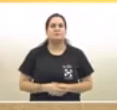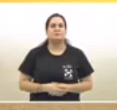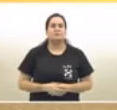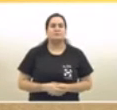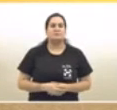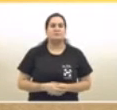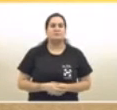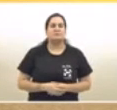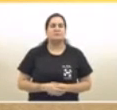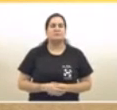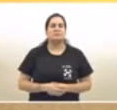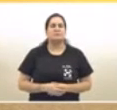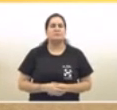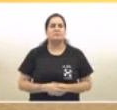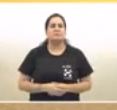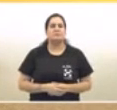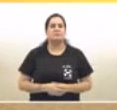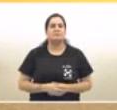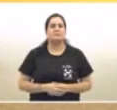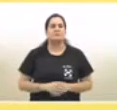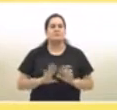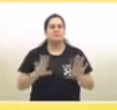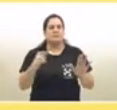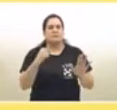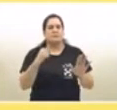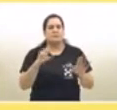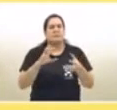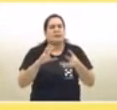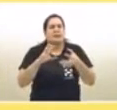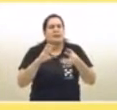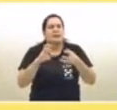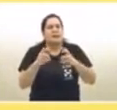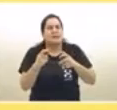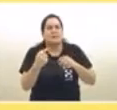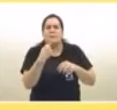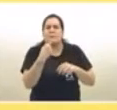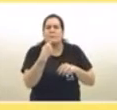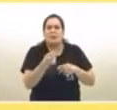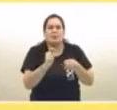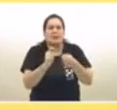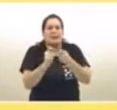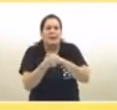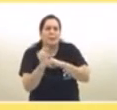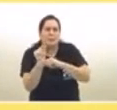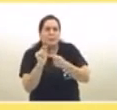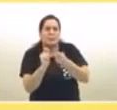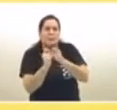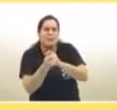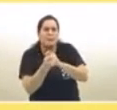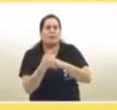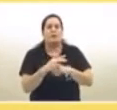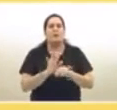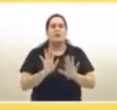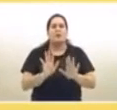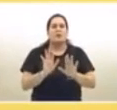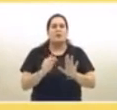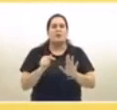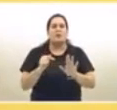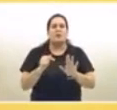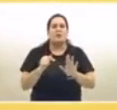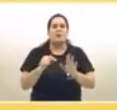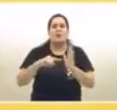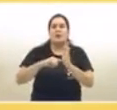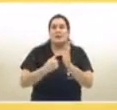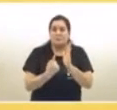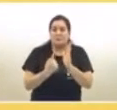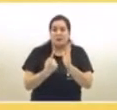Te hago una pequeña adaptación a tu pregunta. La ciudad de Buenos Aires no es la jurisdicción con la